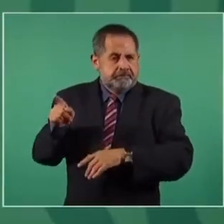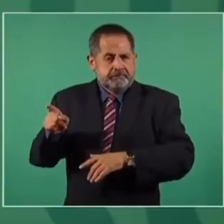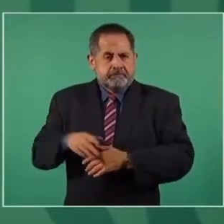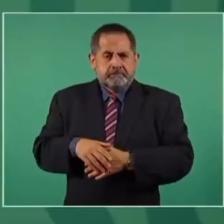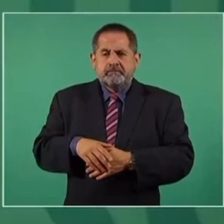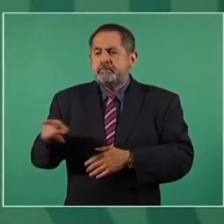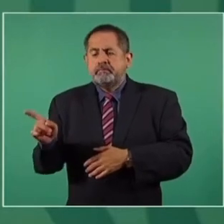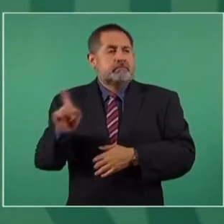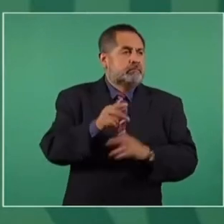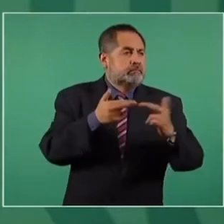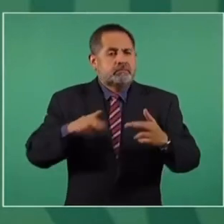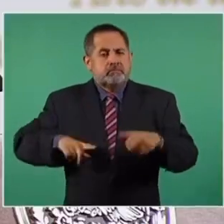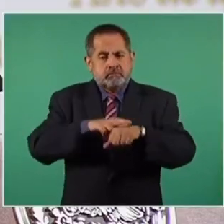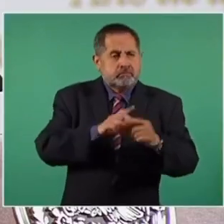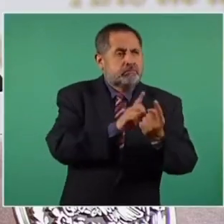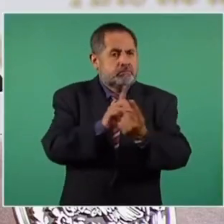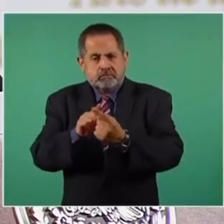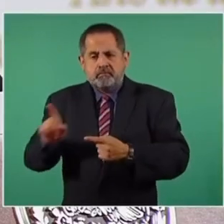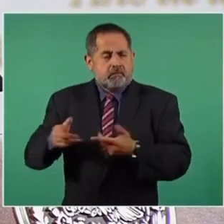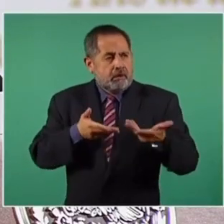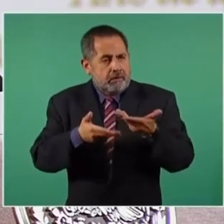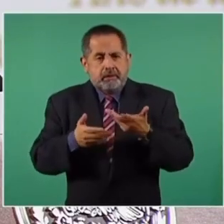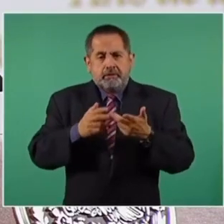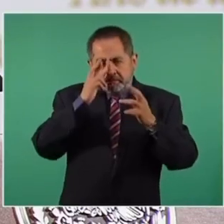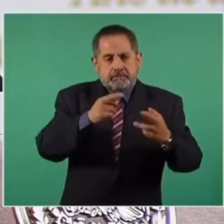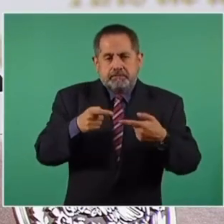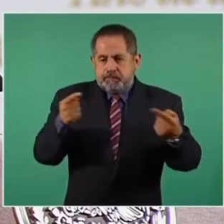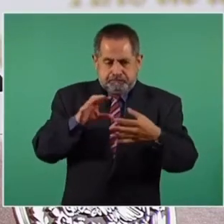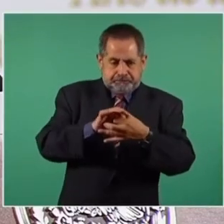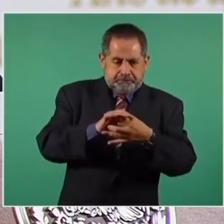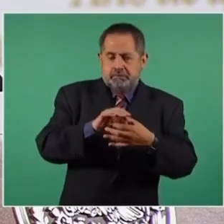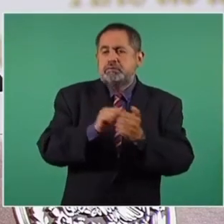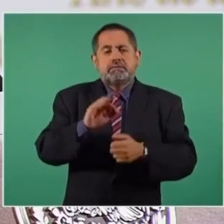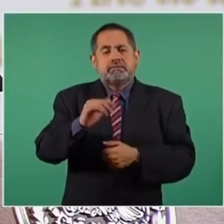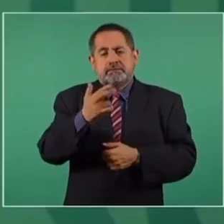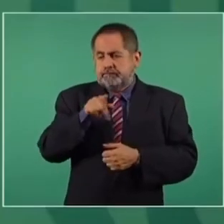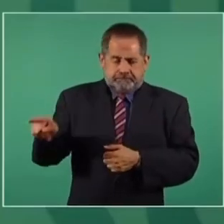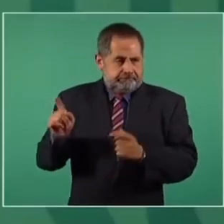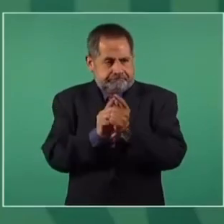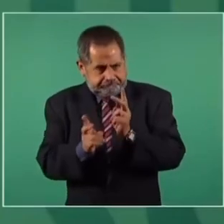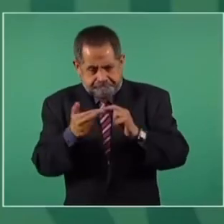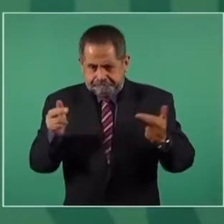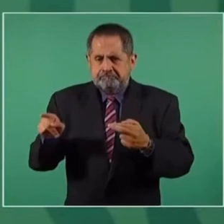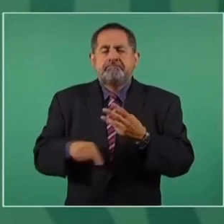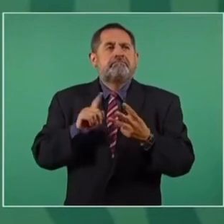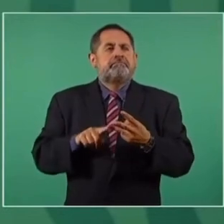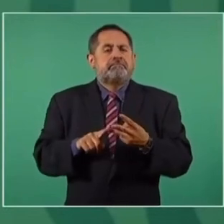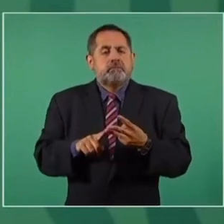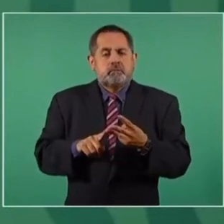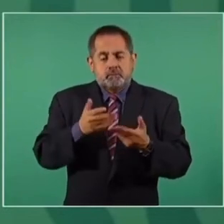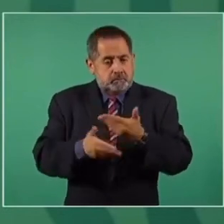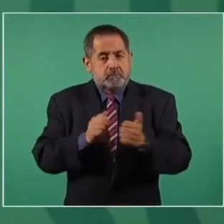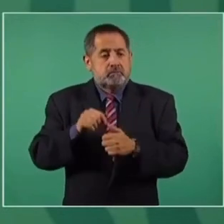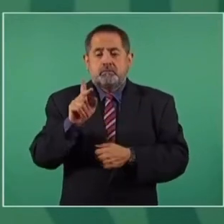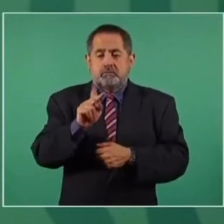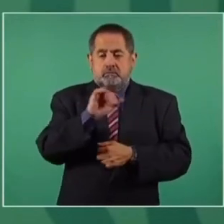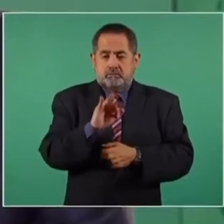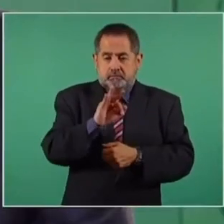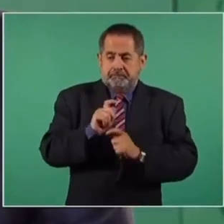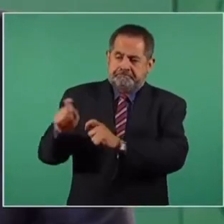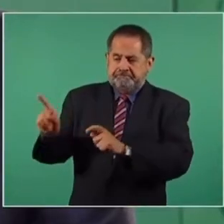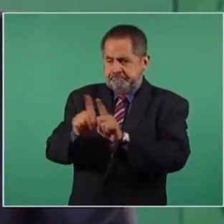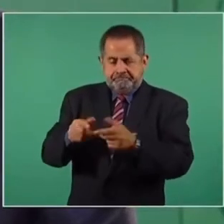con gobernadores, la relación respetuosa con la Fiscalía General de la República, la relación también respetuosa con el Poder Judicial,